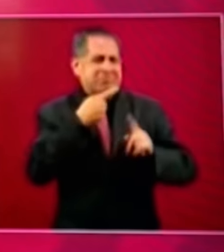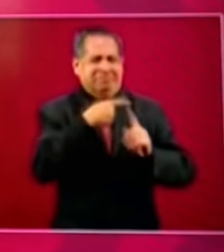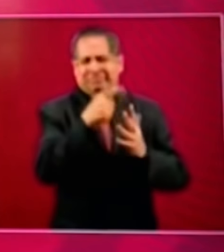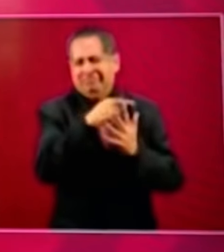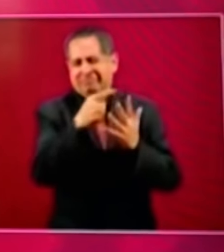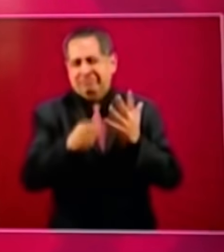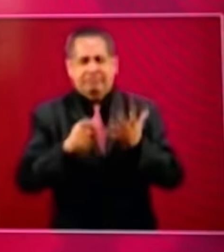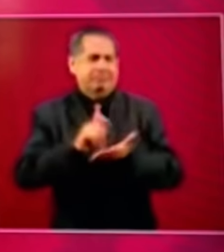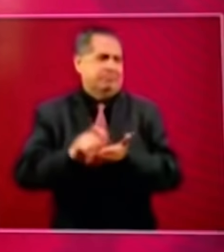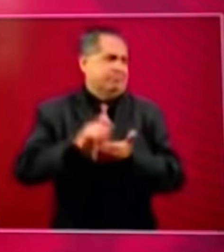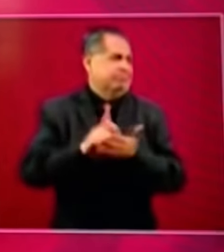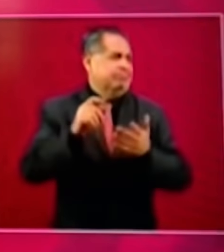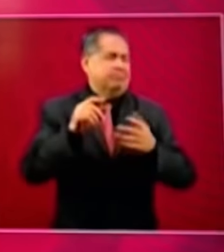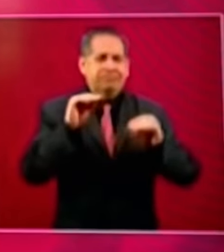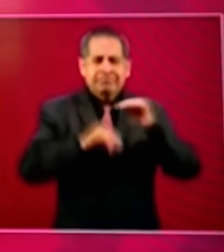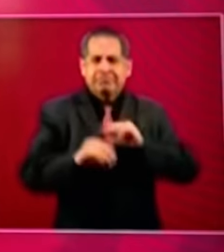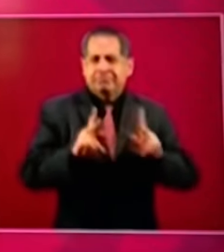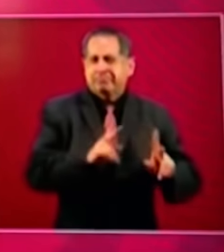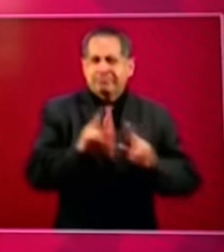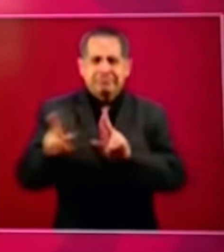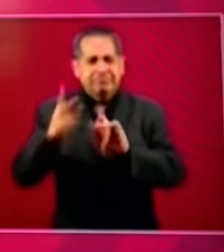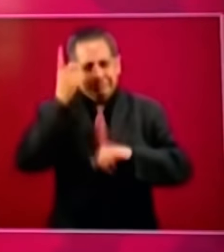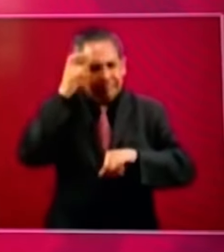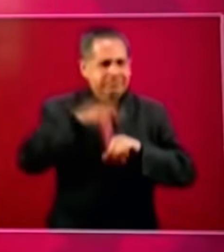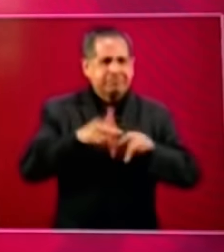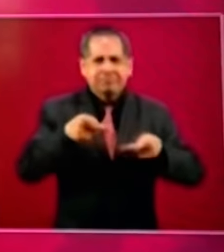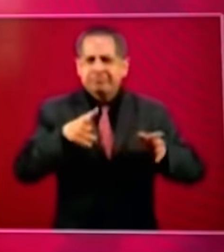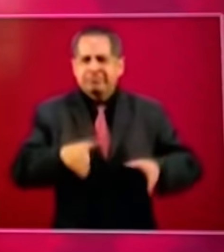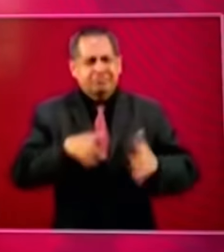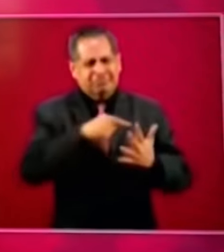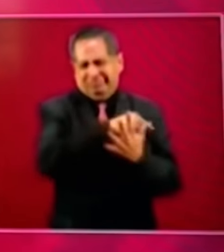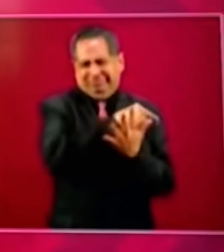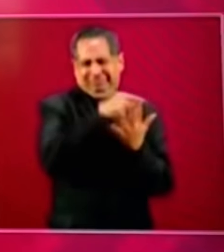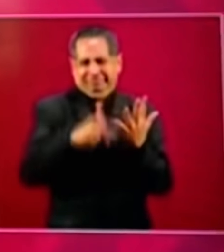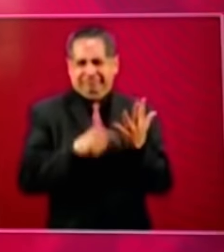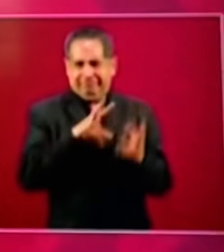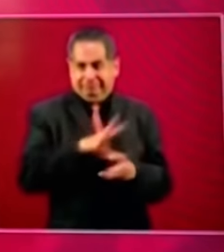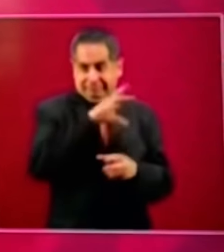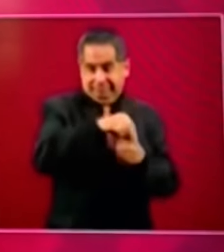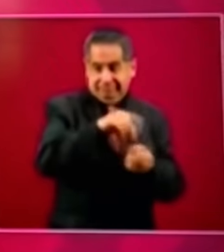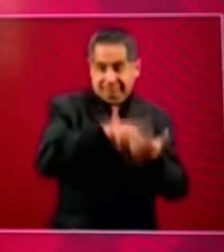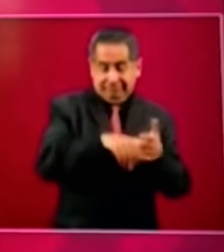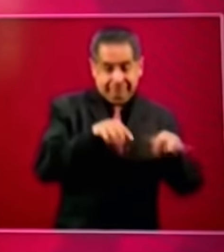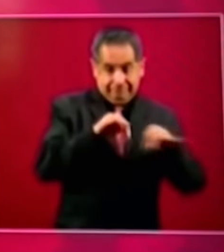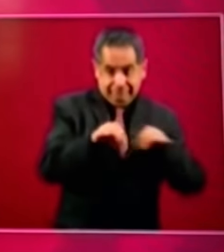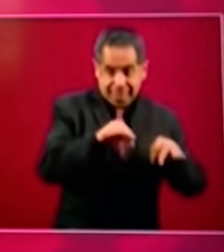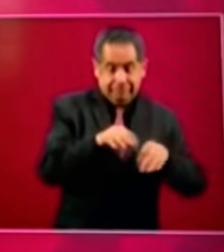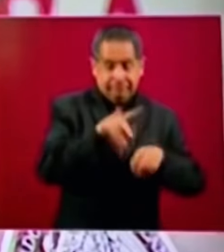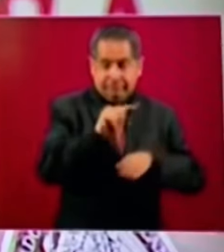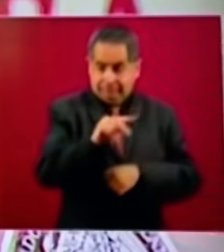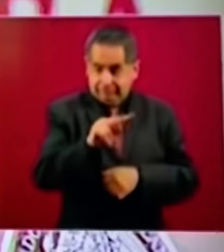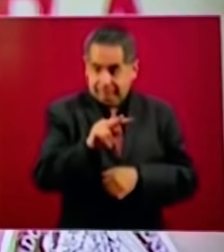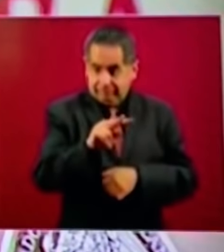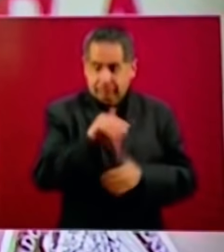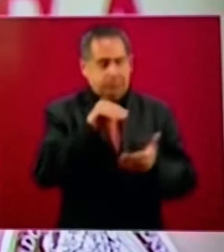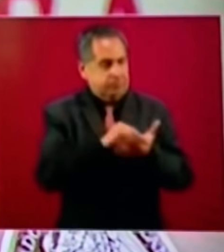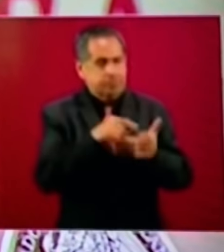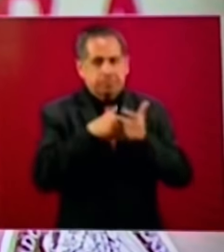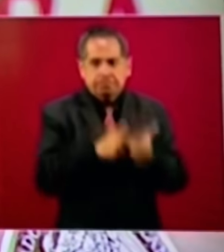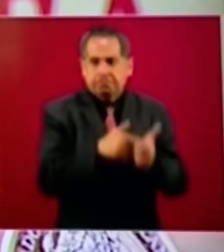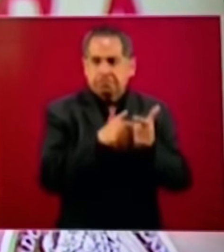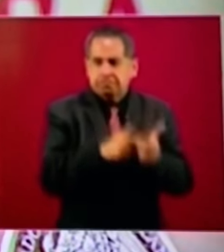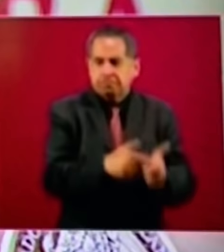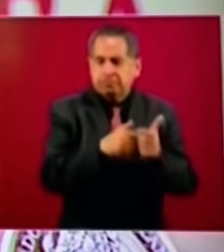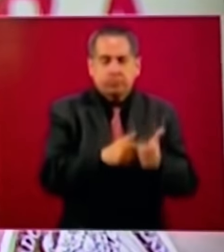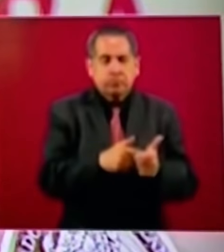escritores editores guionistas todos todos ellos han continuado con sus labores sin resguardarse